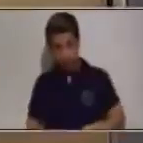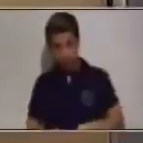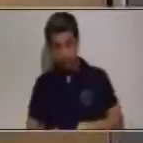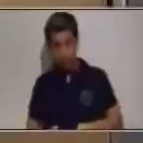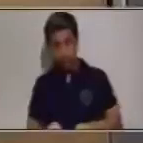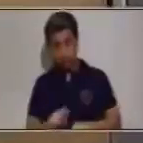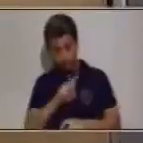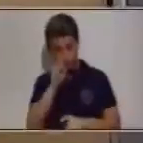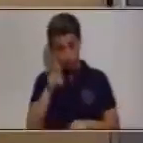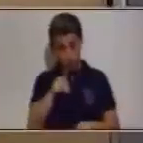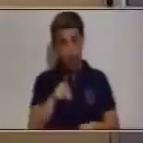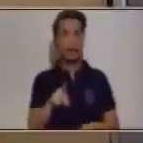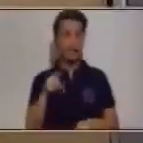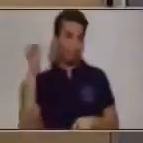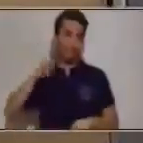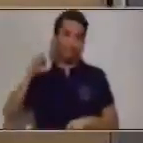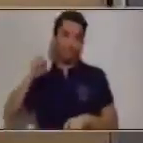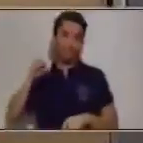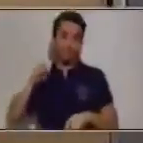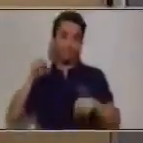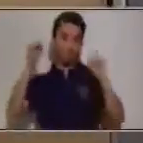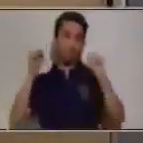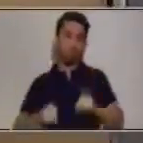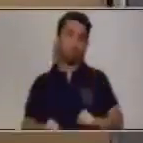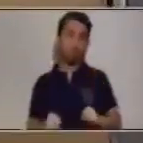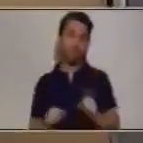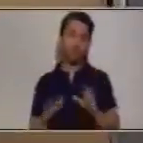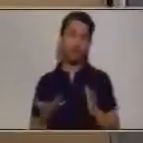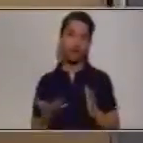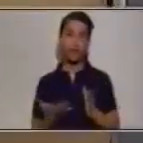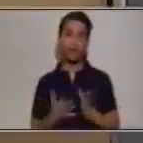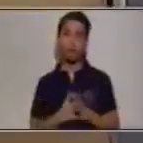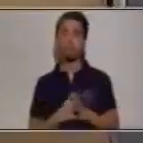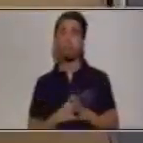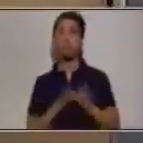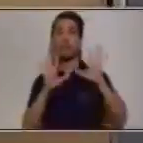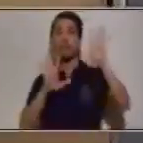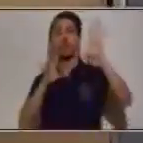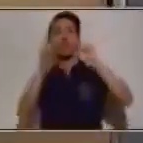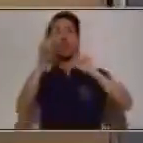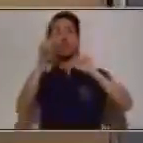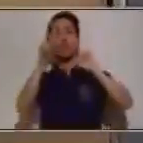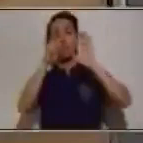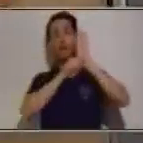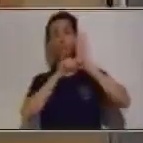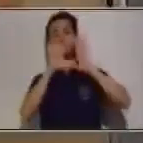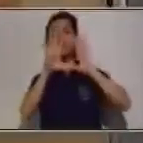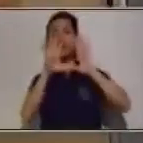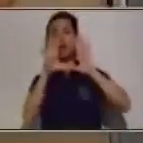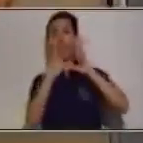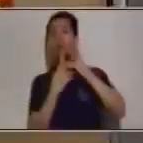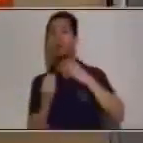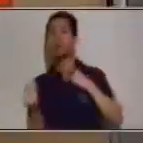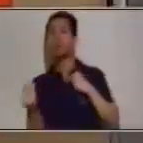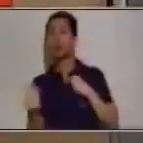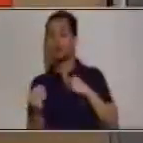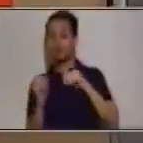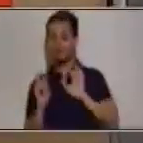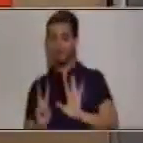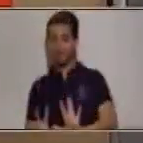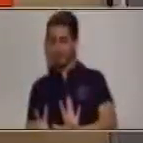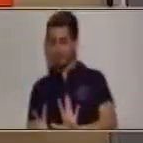Sí, sí se puede. Muy bien, excelente. Y, en este caso, la diferencia va a ser siete.